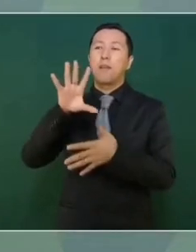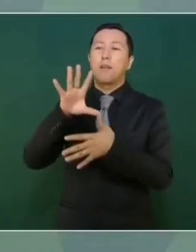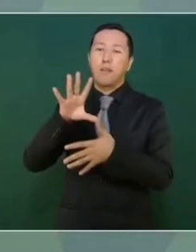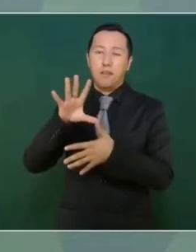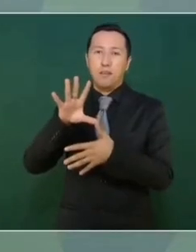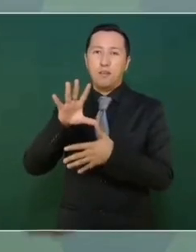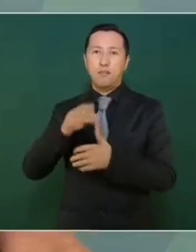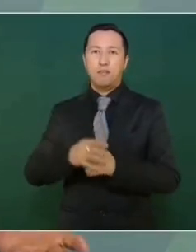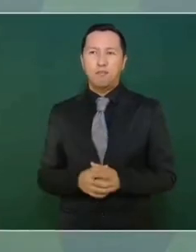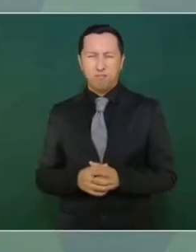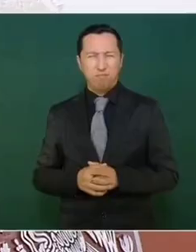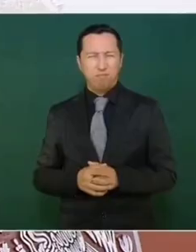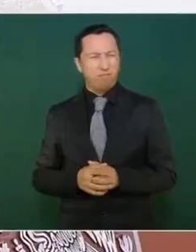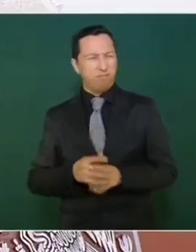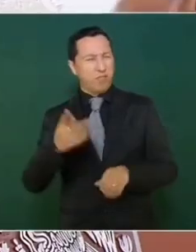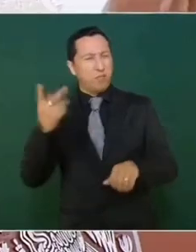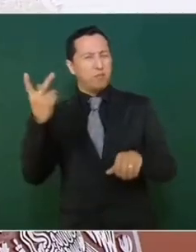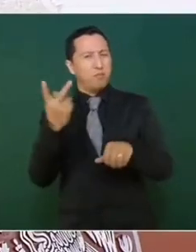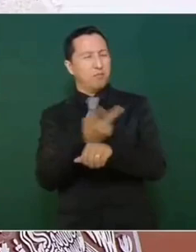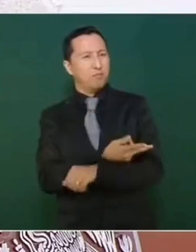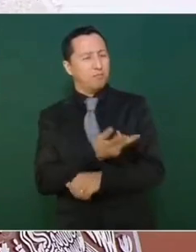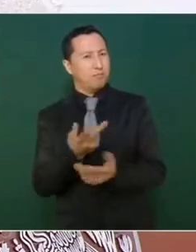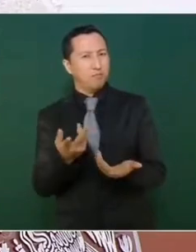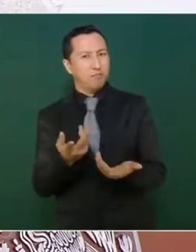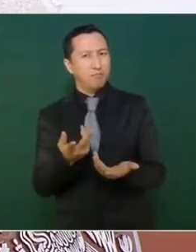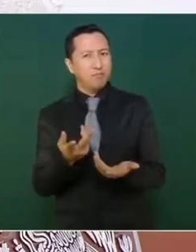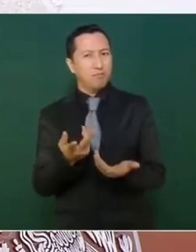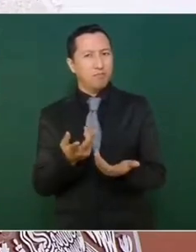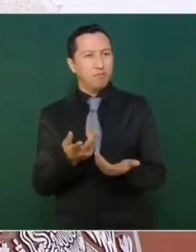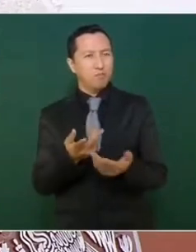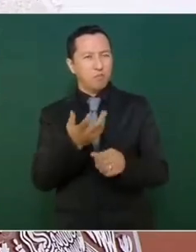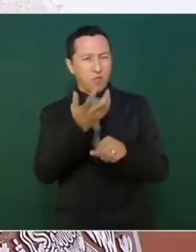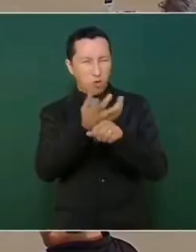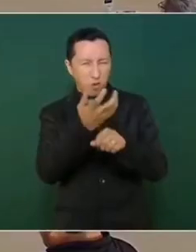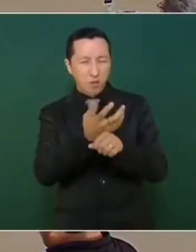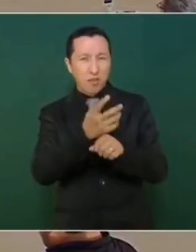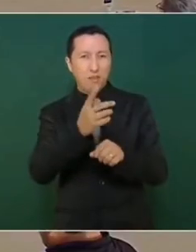¿Qué pasó, presidente Biden, con todo respeto?